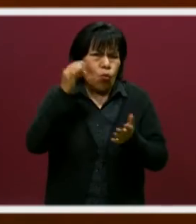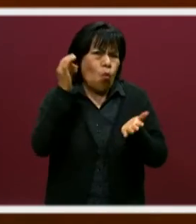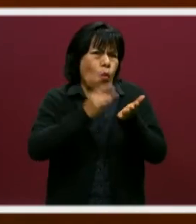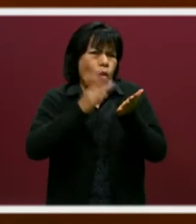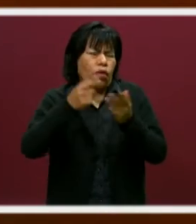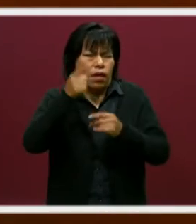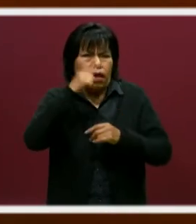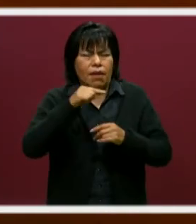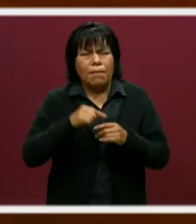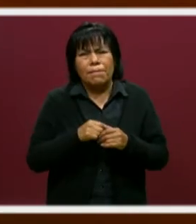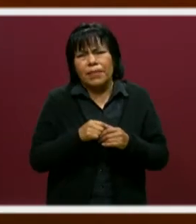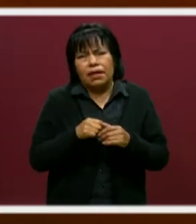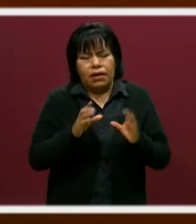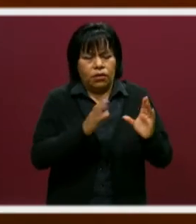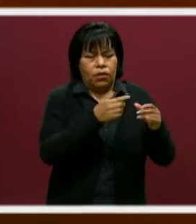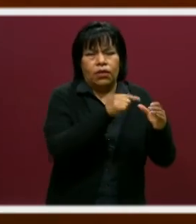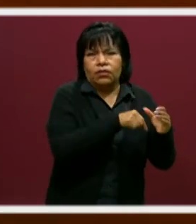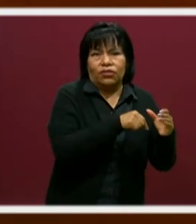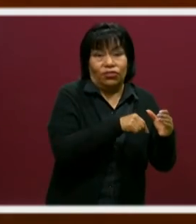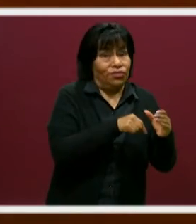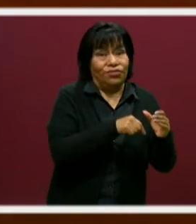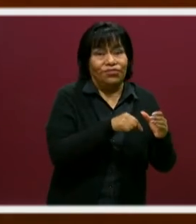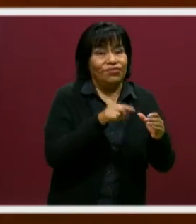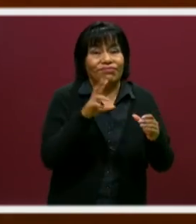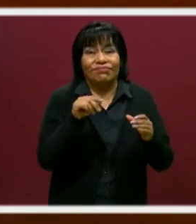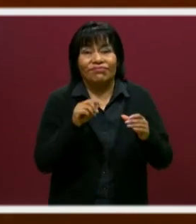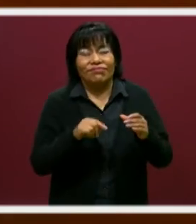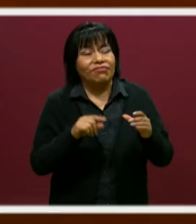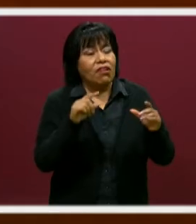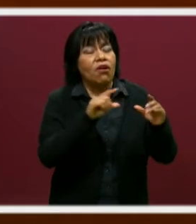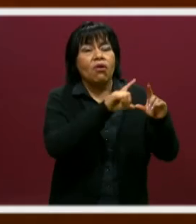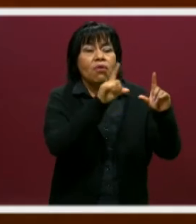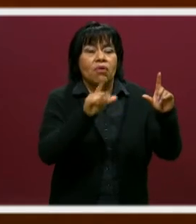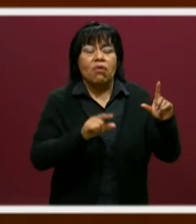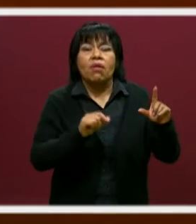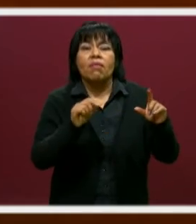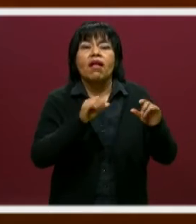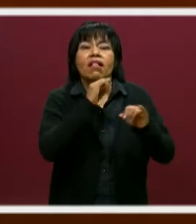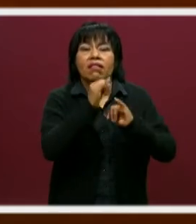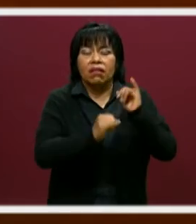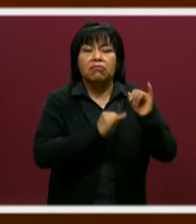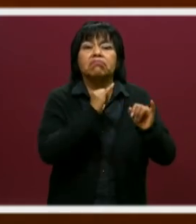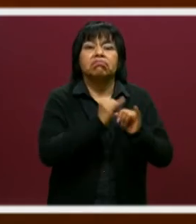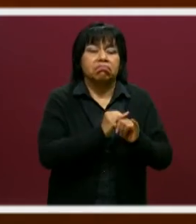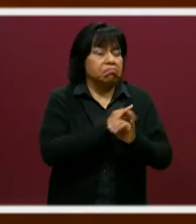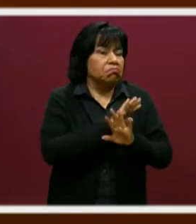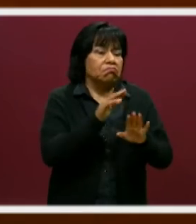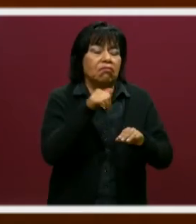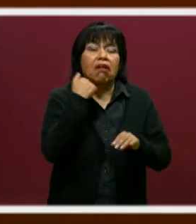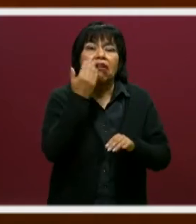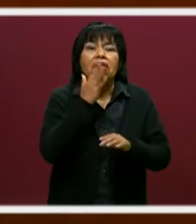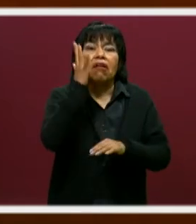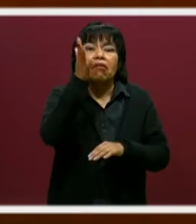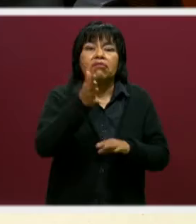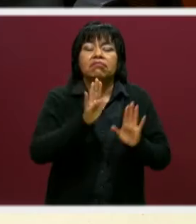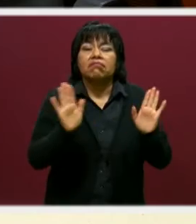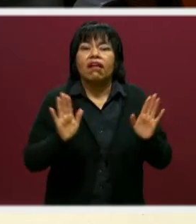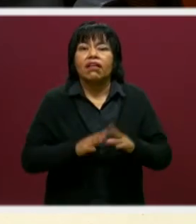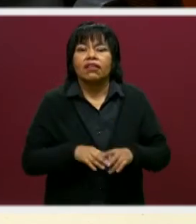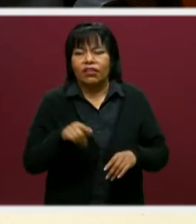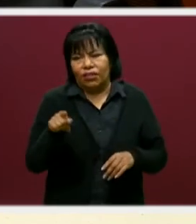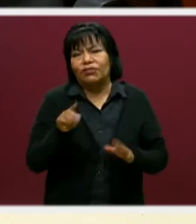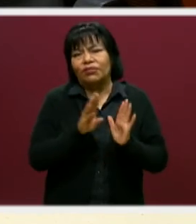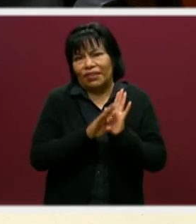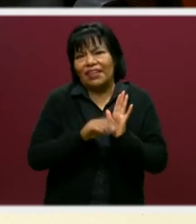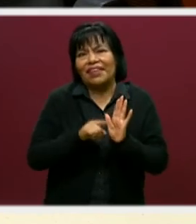nada más para la cuestión de la región, Sí, creo que ellos les puede dar un gran impulso para desarrollarse donde ellos quieran. Pues ahí estás tú como